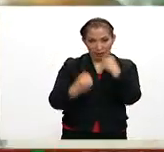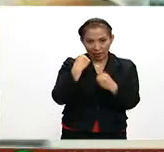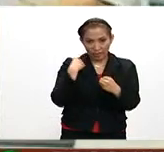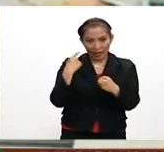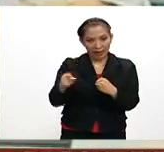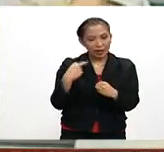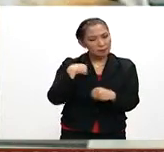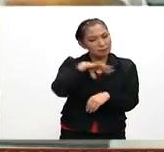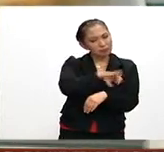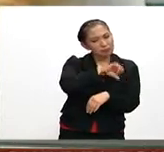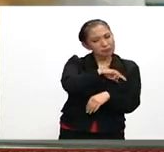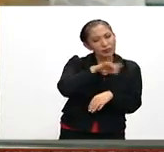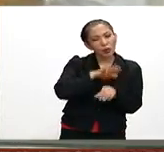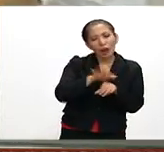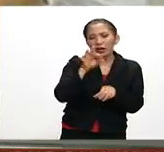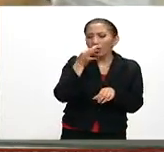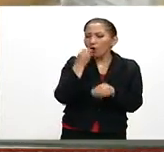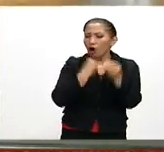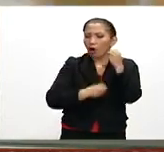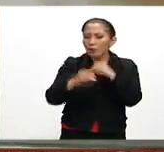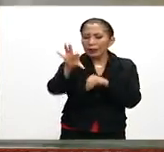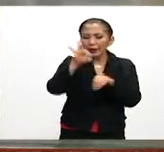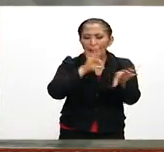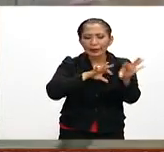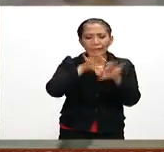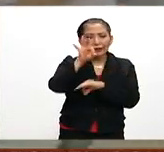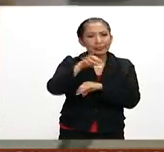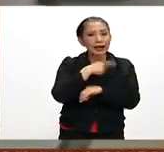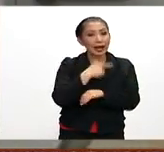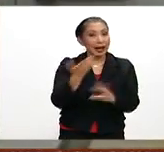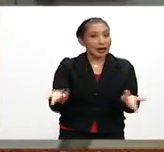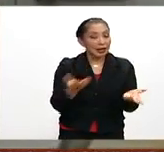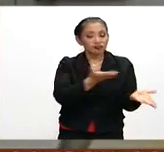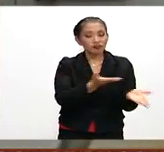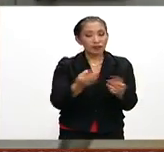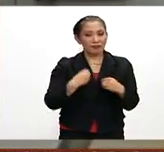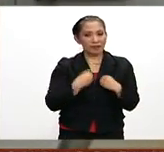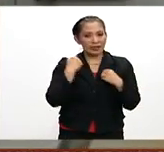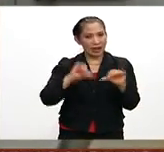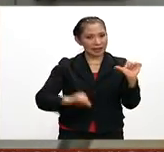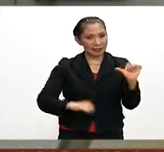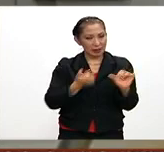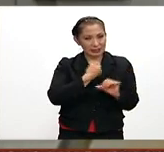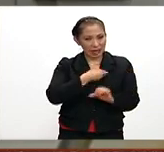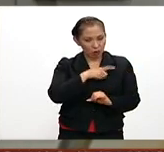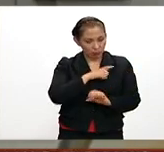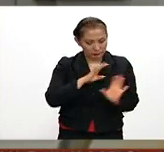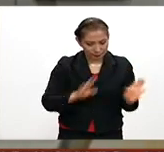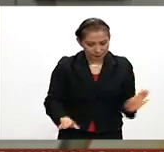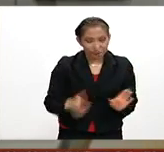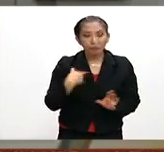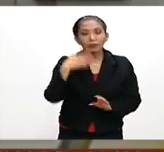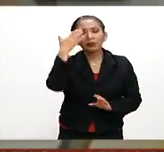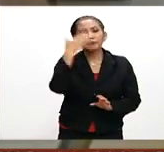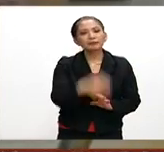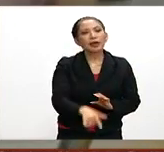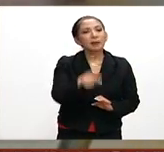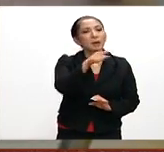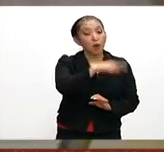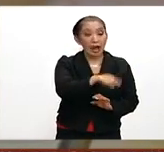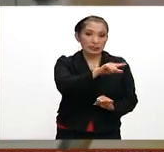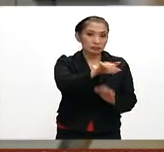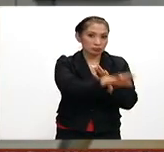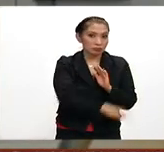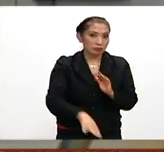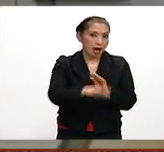sus preferencias en cuanto a los alimentos a fin de llevar una vida activa y sana. Entonces, como sabemos, pues esto es